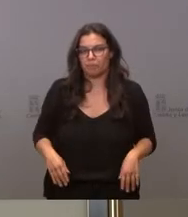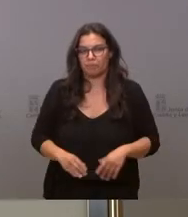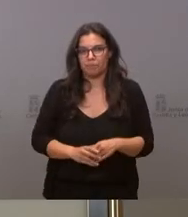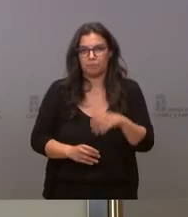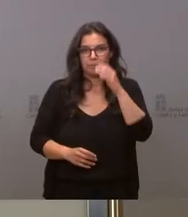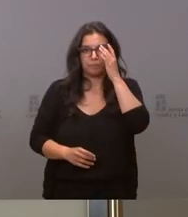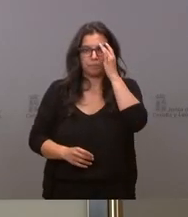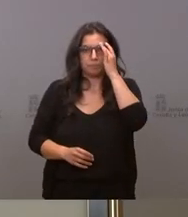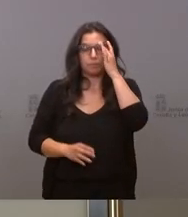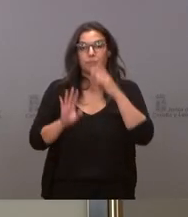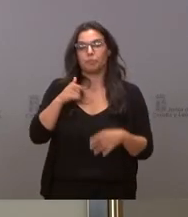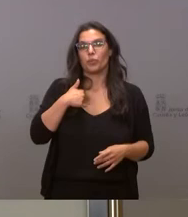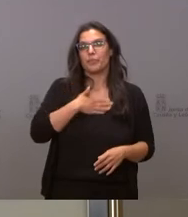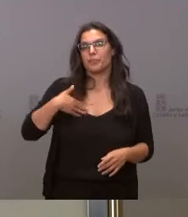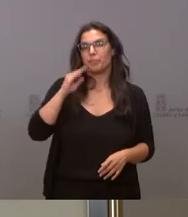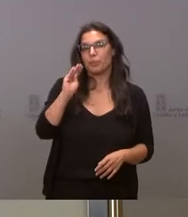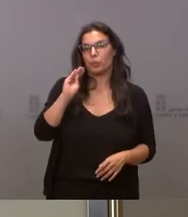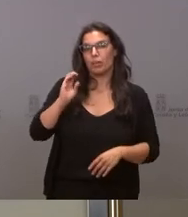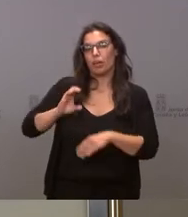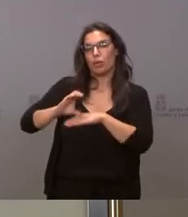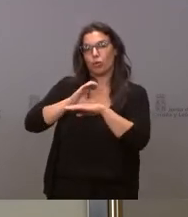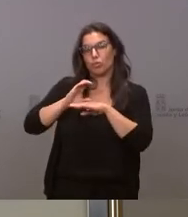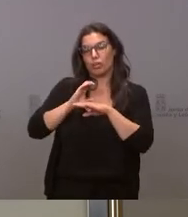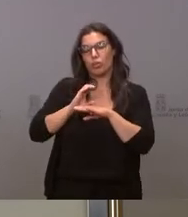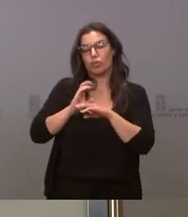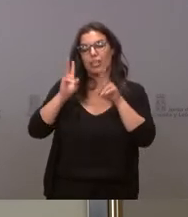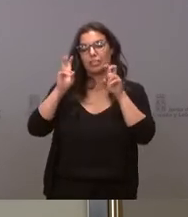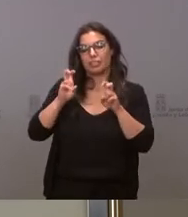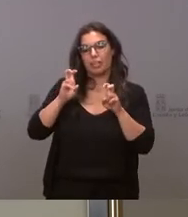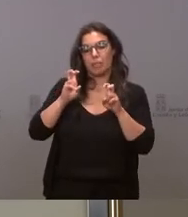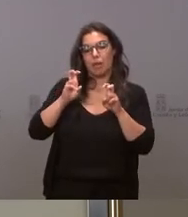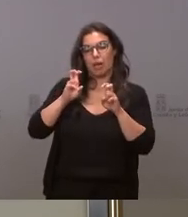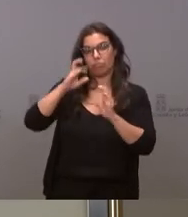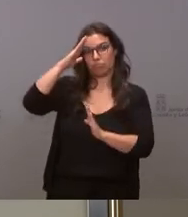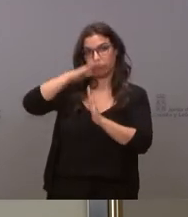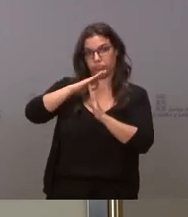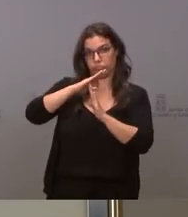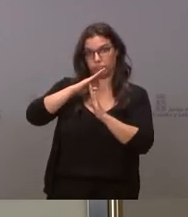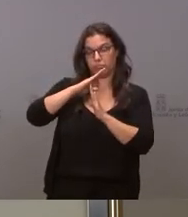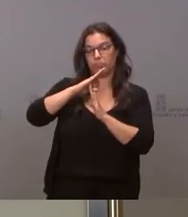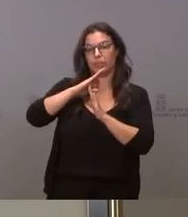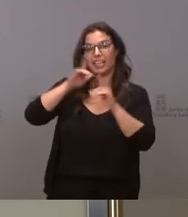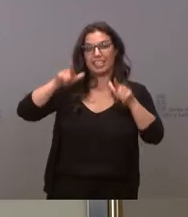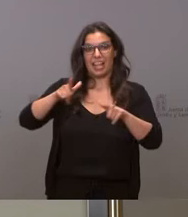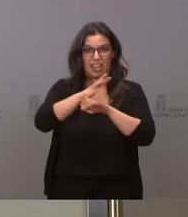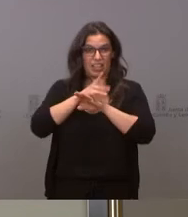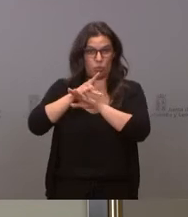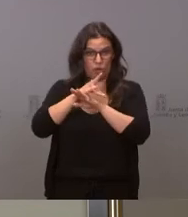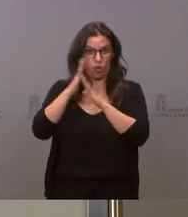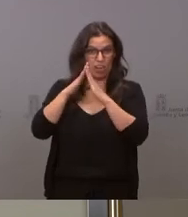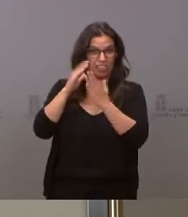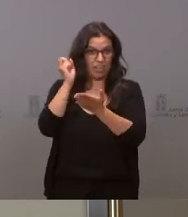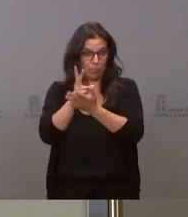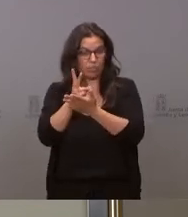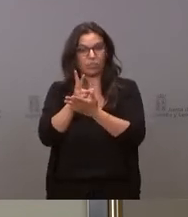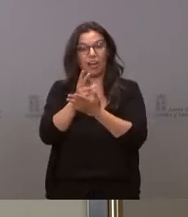si yo quería preguntarle al consejero si esa paralización supone de alguna forma que esas 150 casas de apuesta que hay